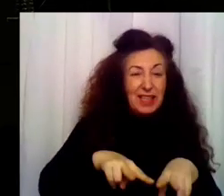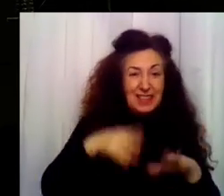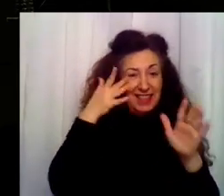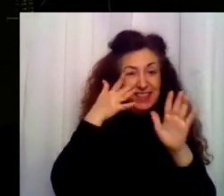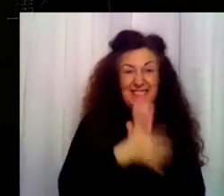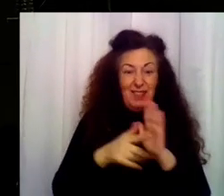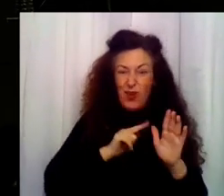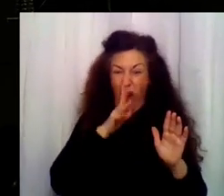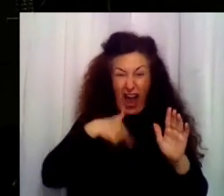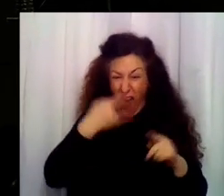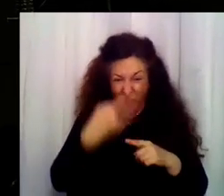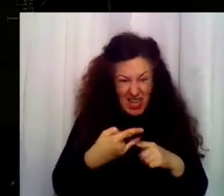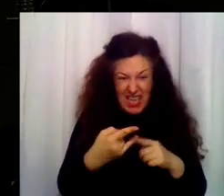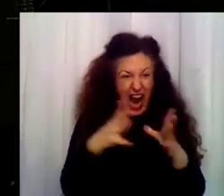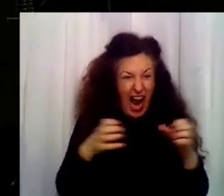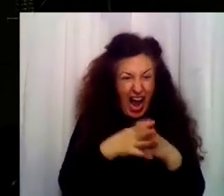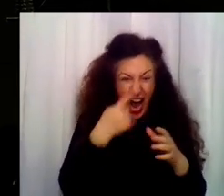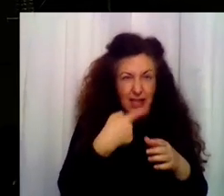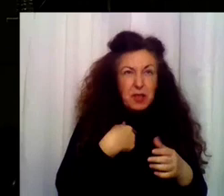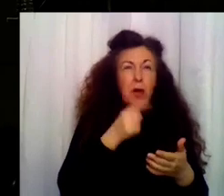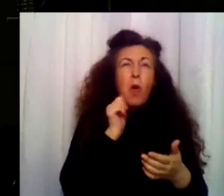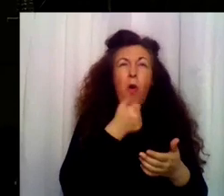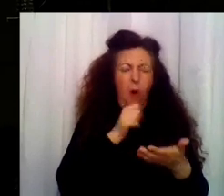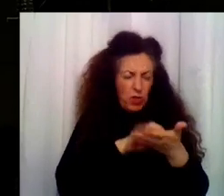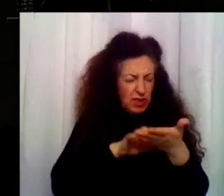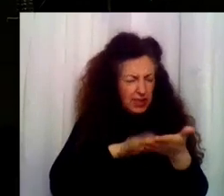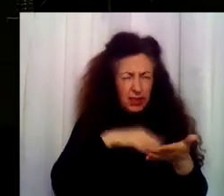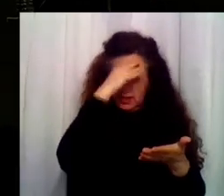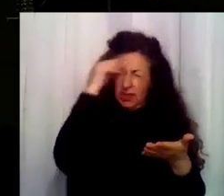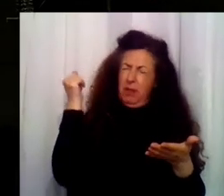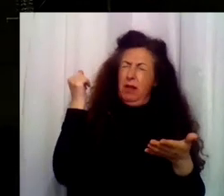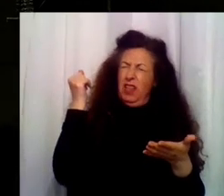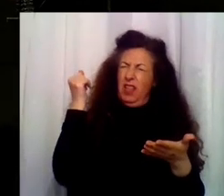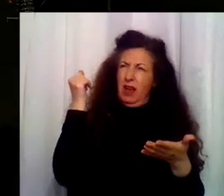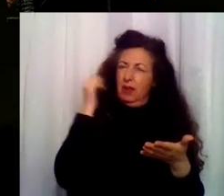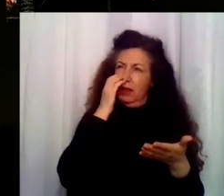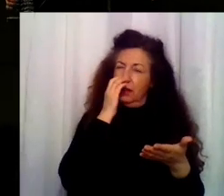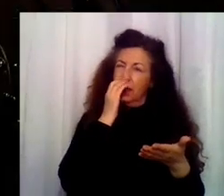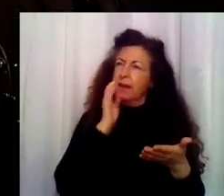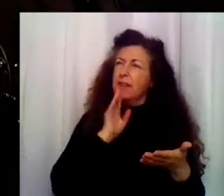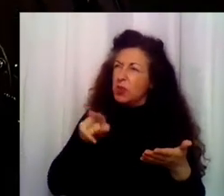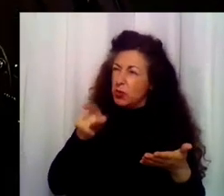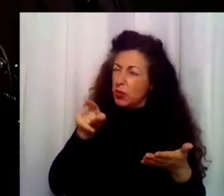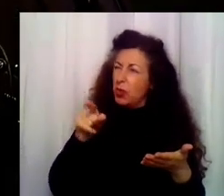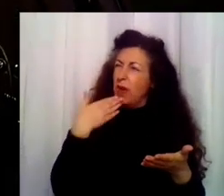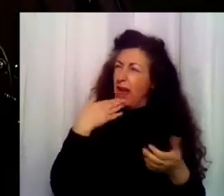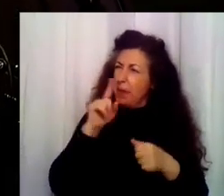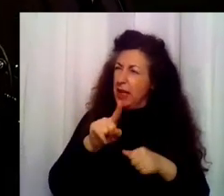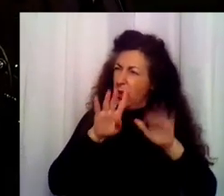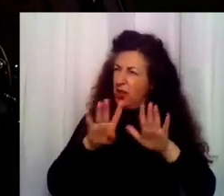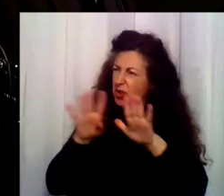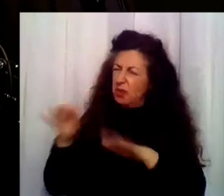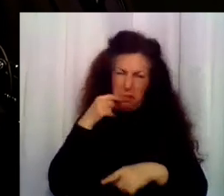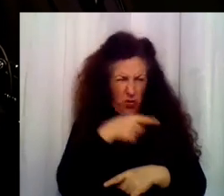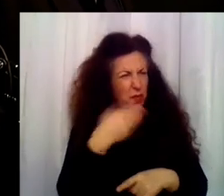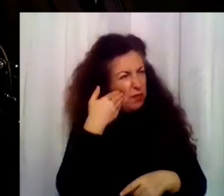Lo voy a coger con más ganas. Coño, no me acuerdo de la contraseña. Lo ve. Ah, tú eras del 90, ¿no? ¿Y por qué no pones ya tu fecha de nacimiento y no la mía?